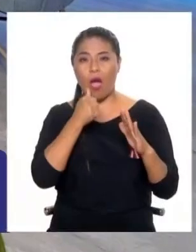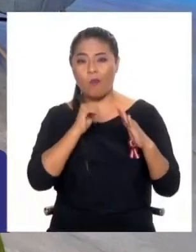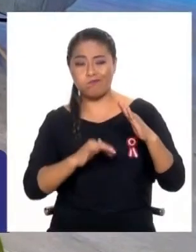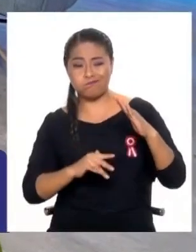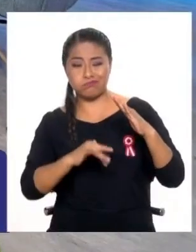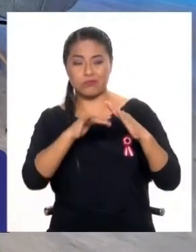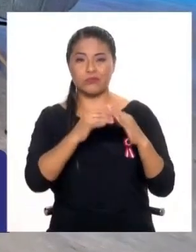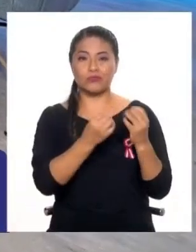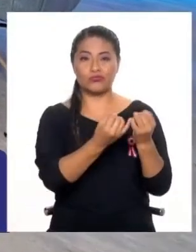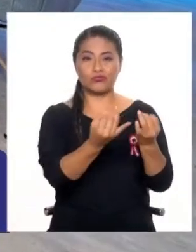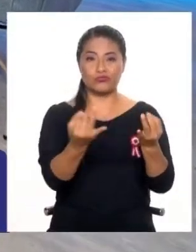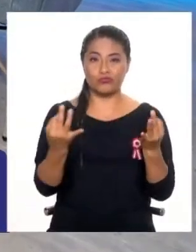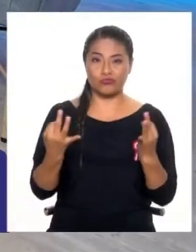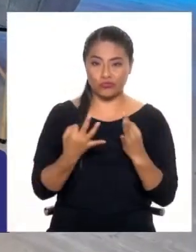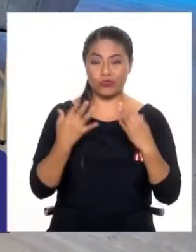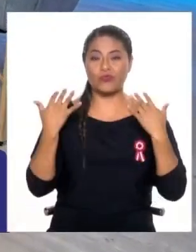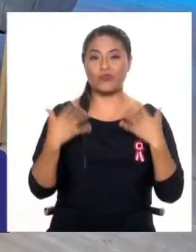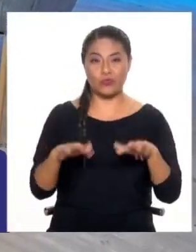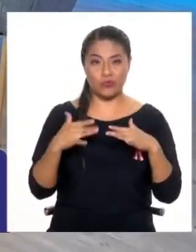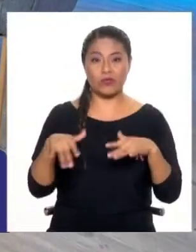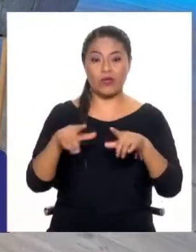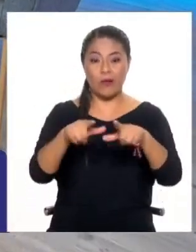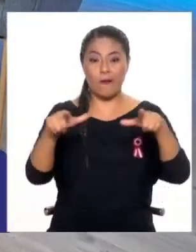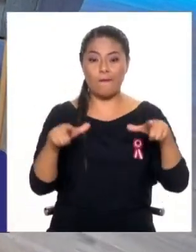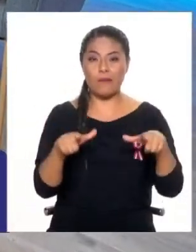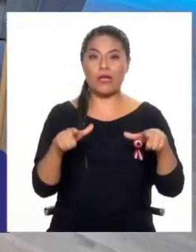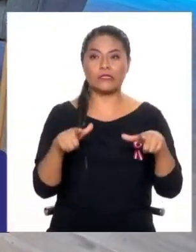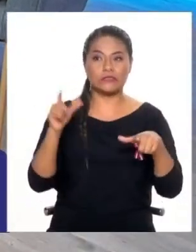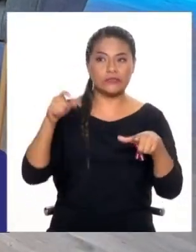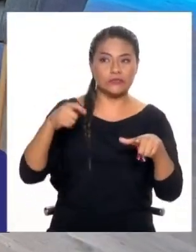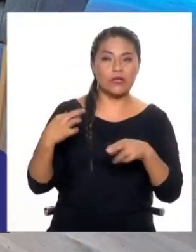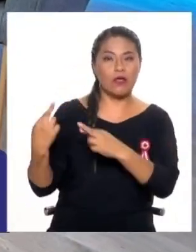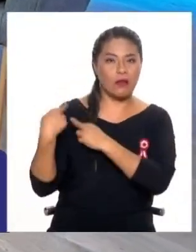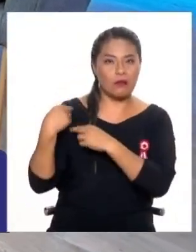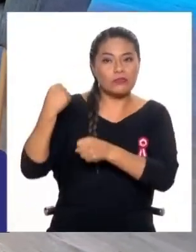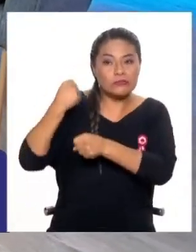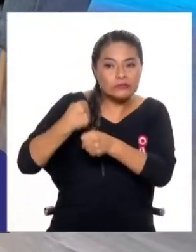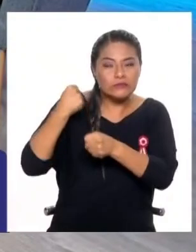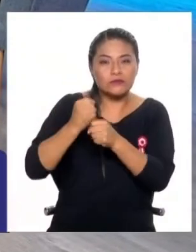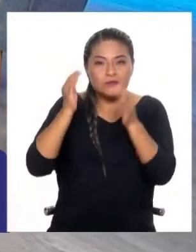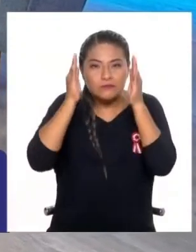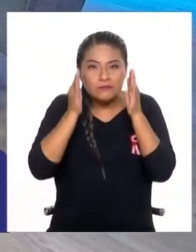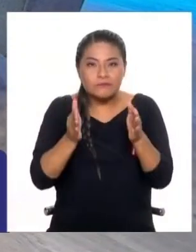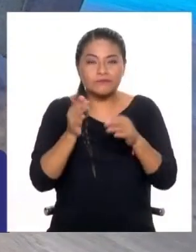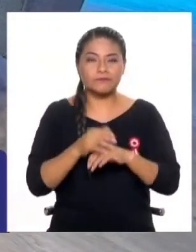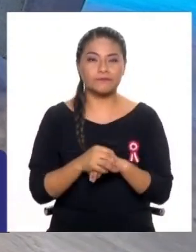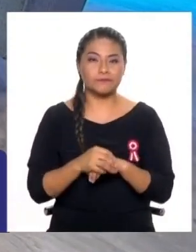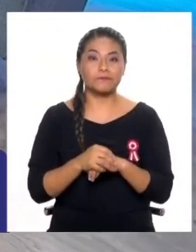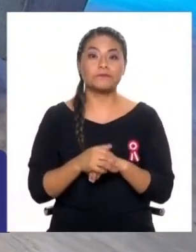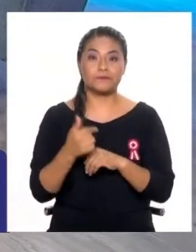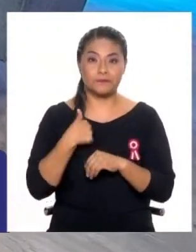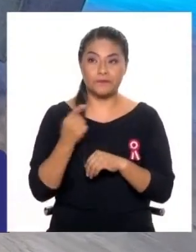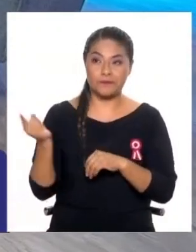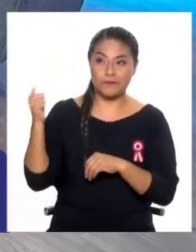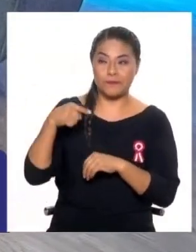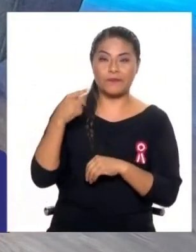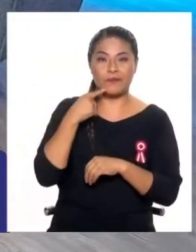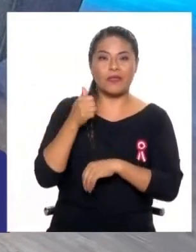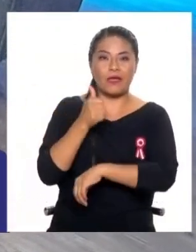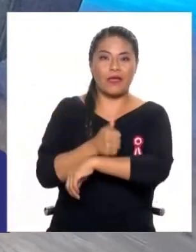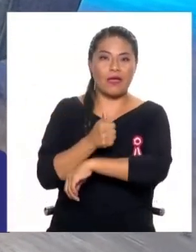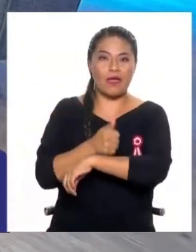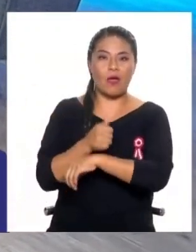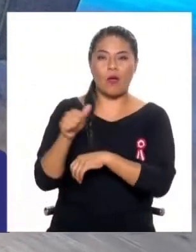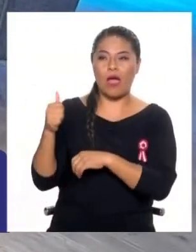que estas oficinas de GRD sean muy importantes en la gestión municipal. Y otra cosa, yo vengo ahora de la academia y